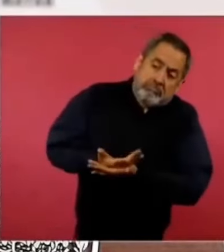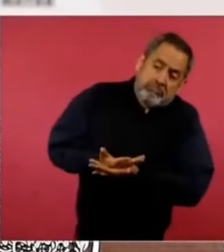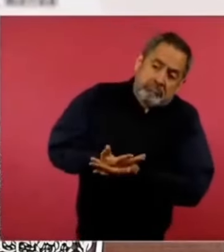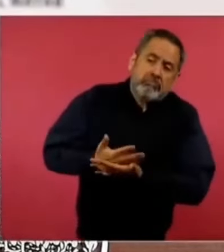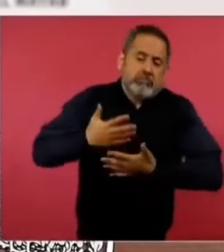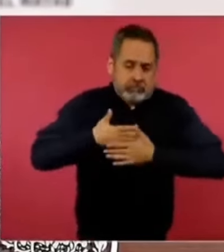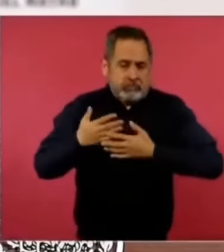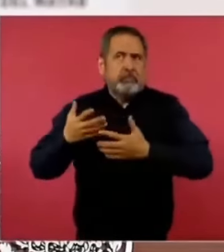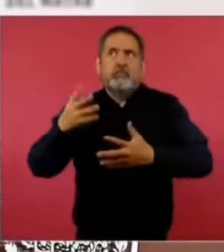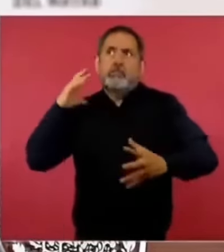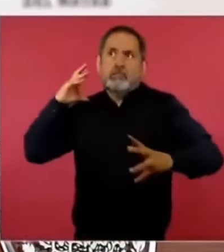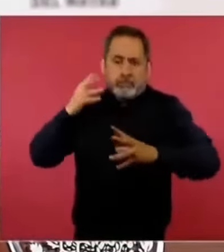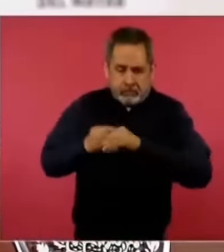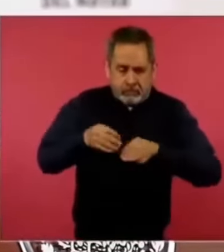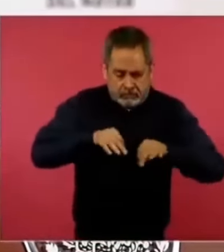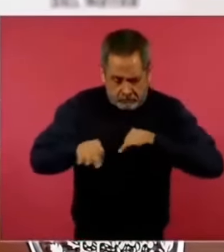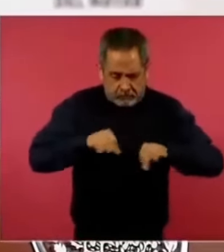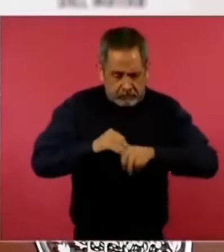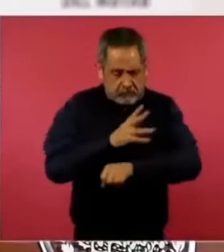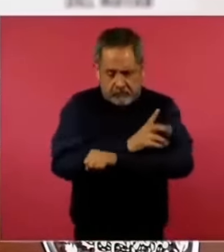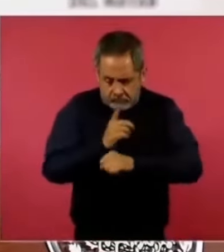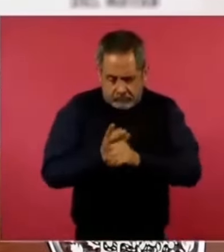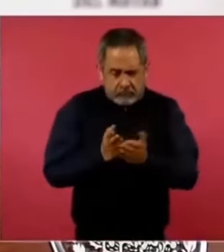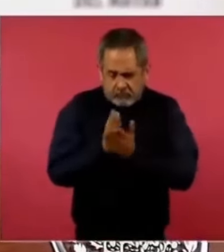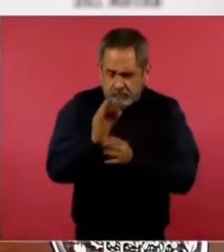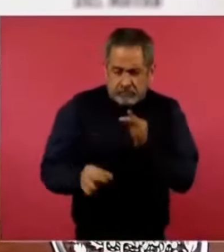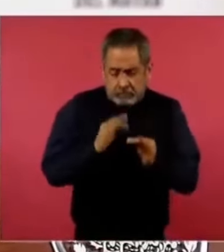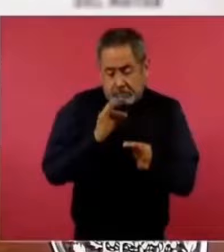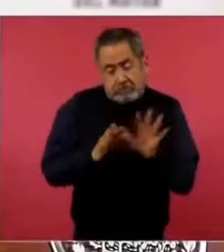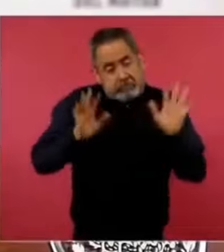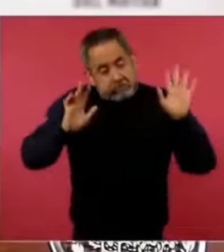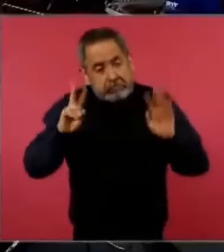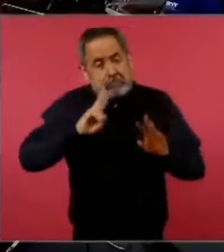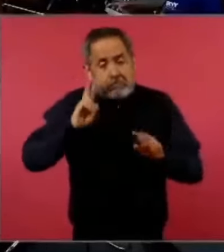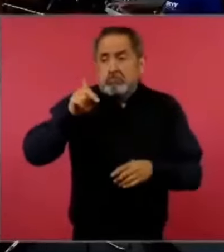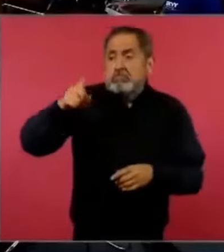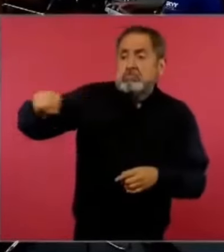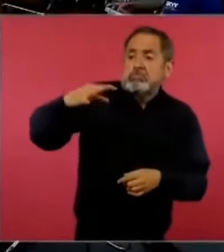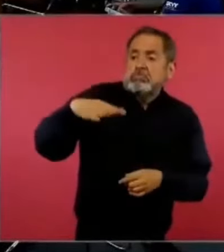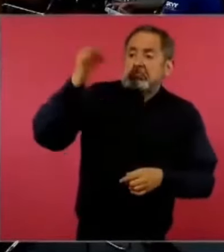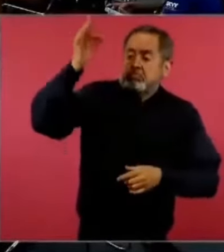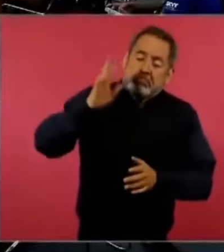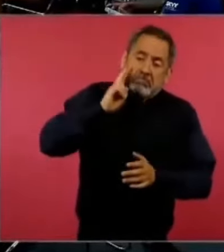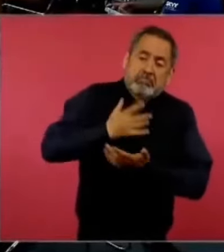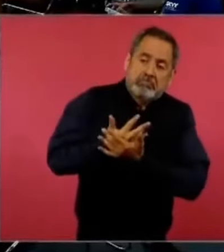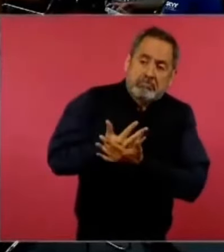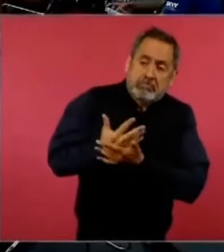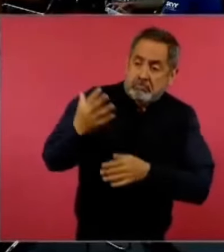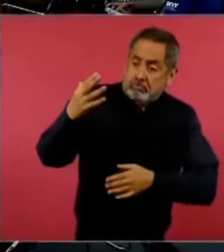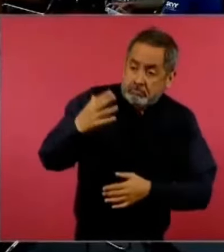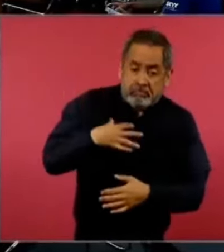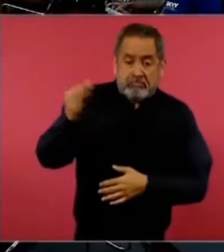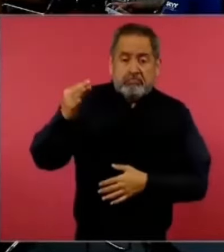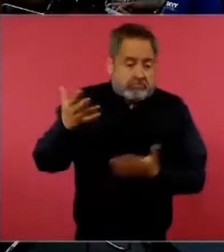por mi rectitud, por mi honestidad, me eligió.